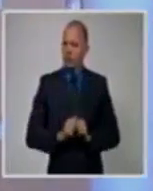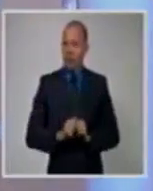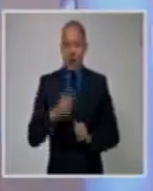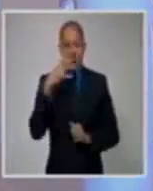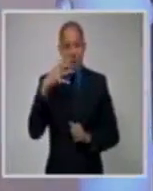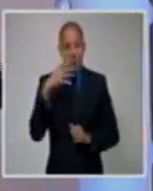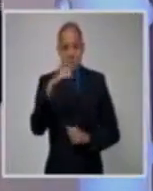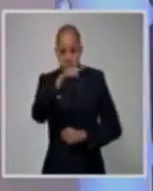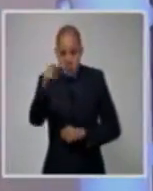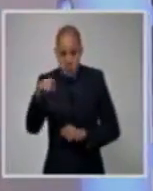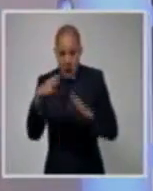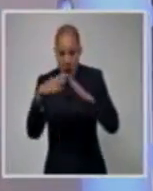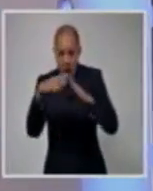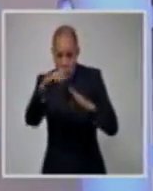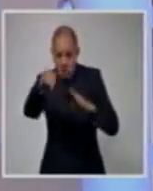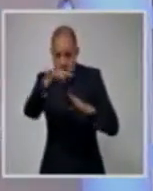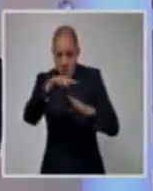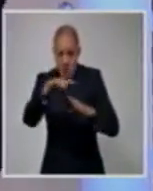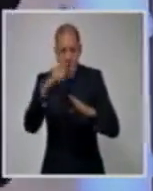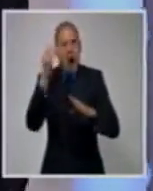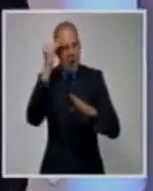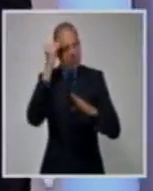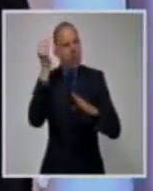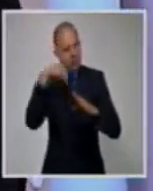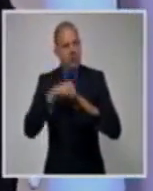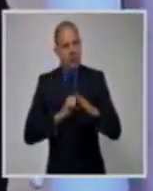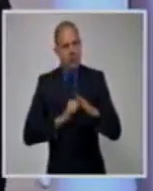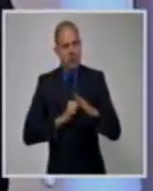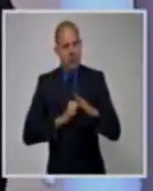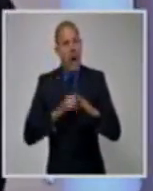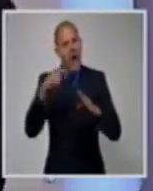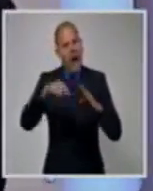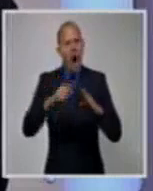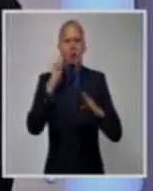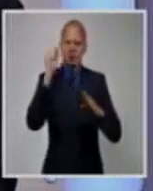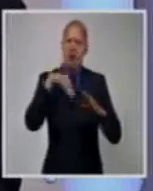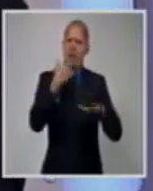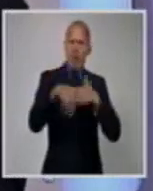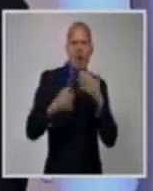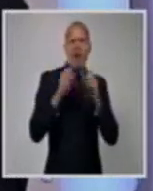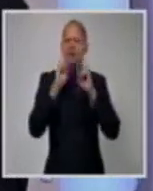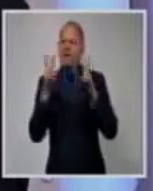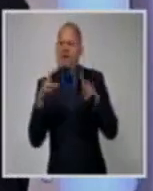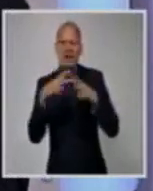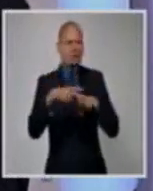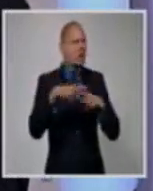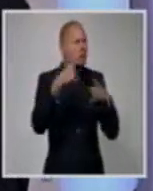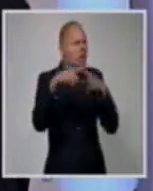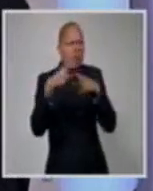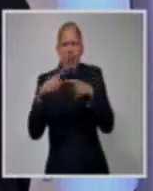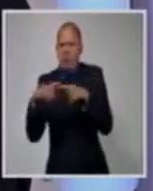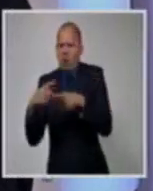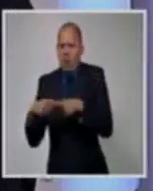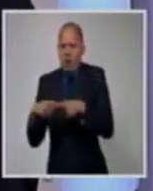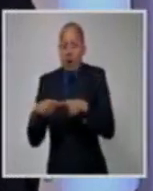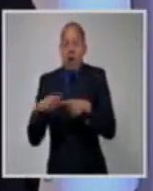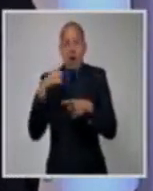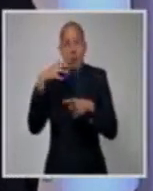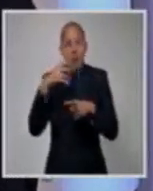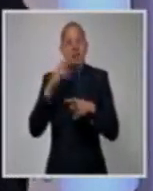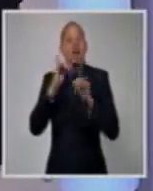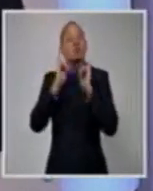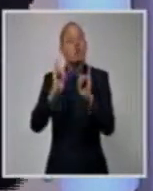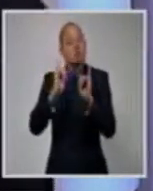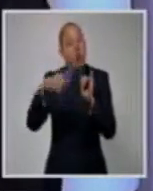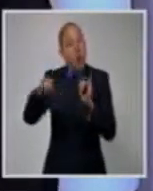tareas de la vida cotidiana, tantos retos que tenemos por delante, comprenda muy bien que no se trata de hechos aislados o